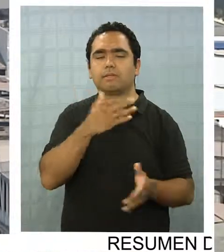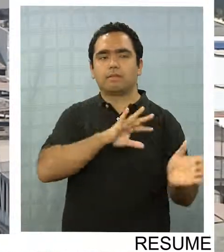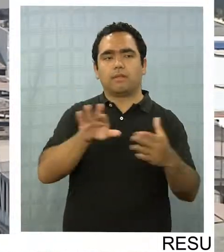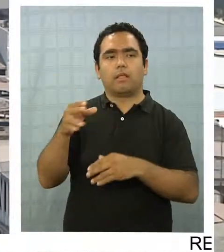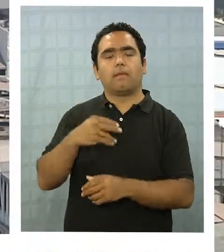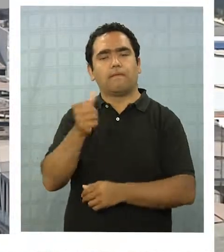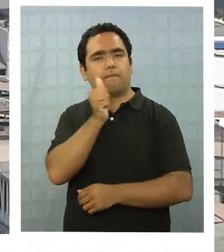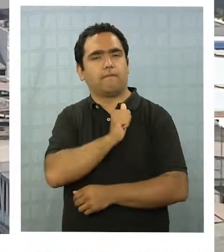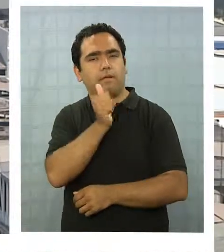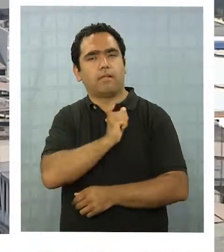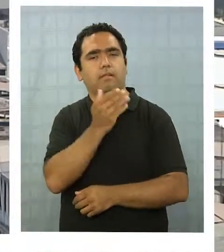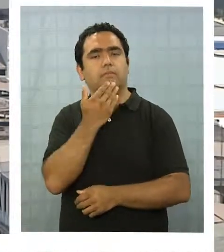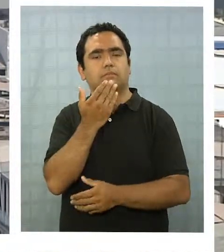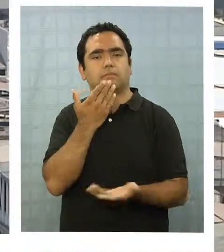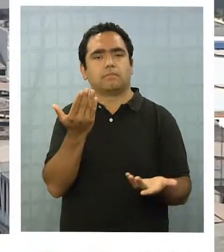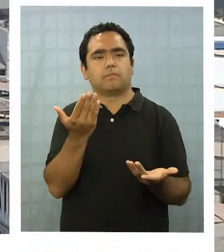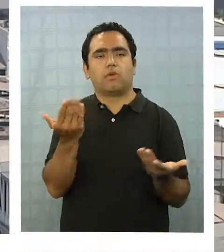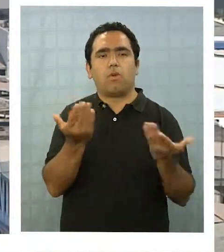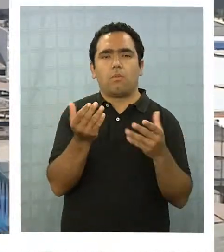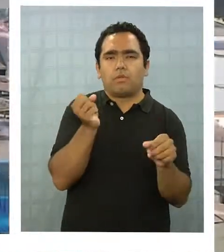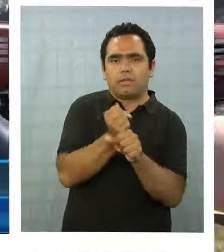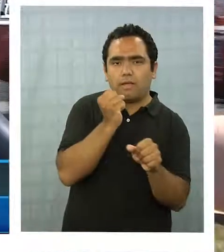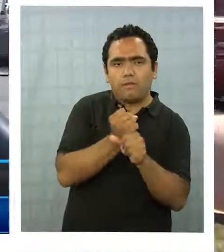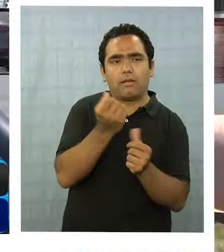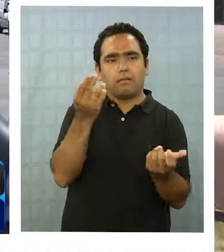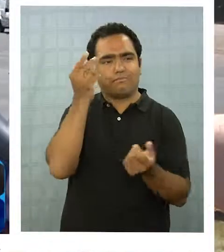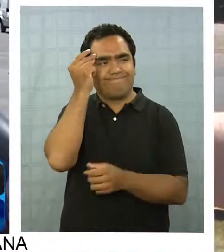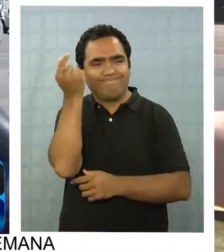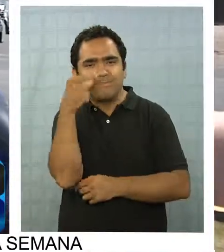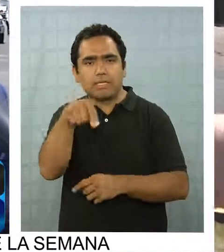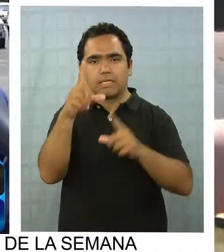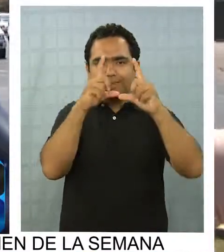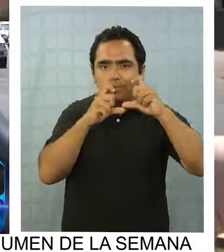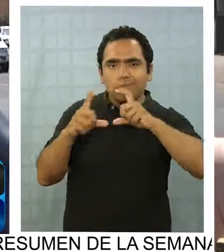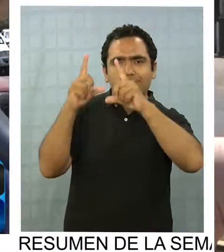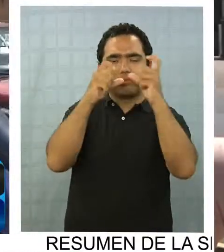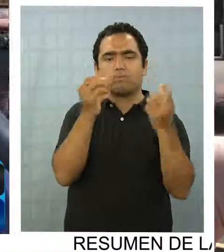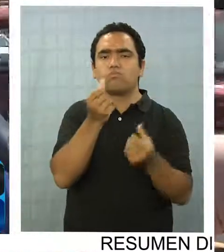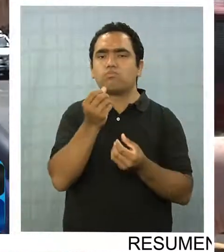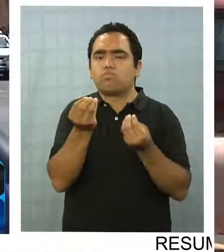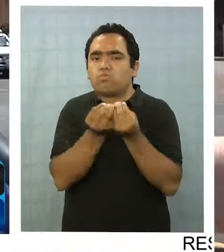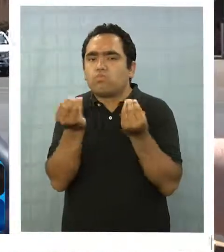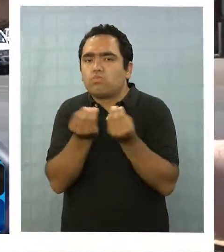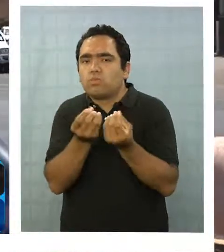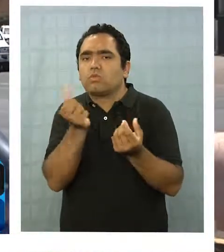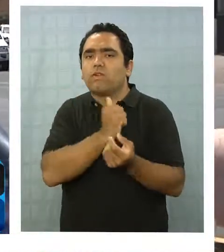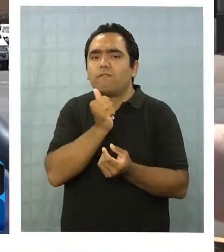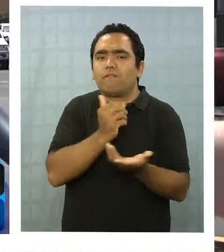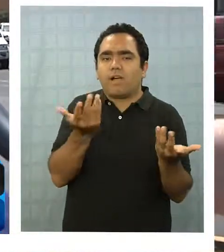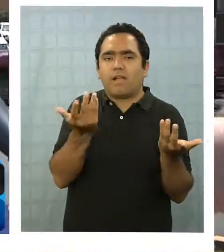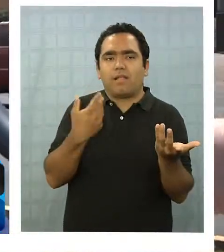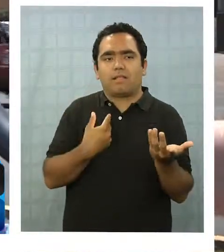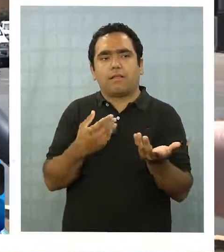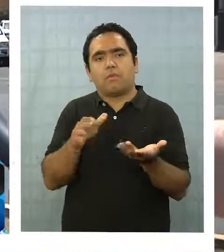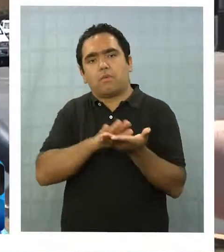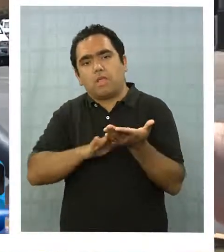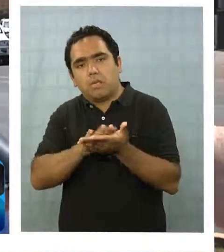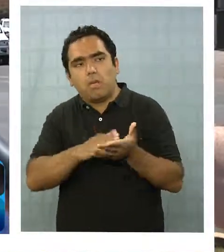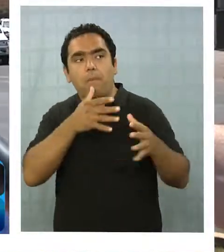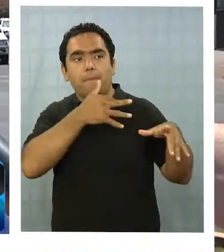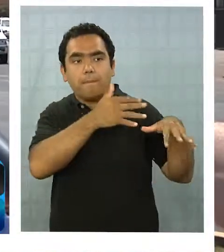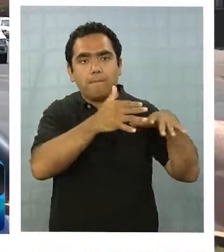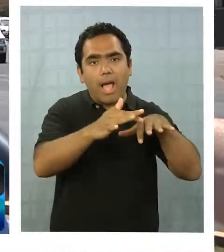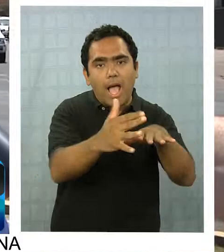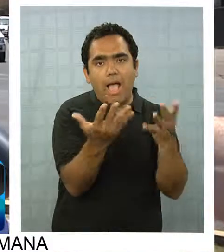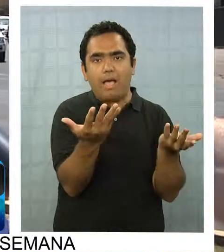cómo poder trabajar el turismo acá en Iquique. Hay muchas cosas que todavía no se explotan, como el tema del mar, el